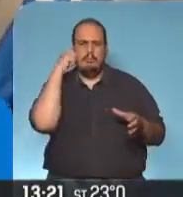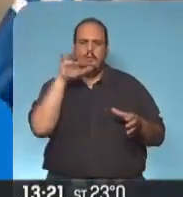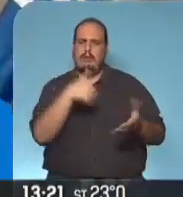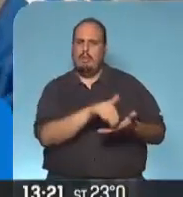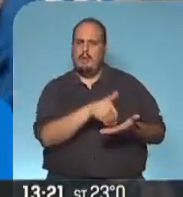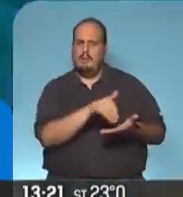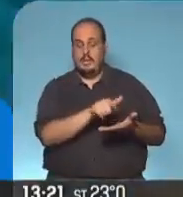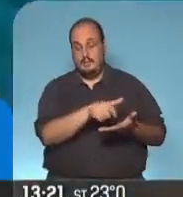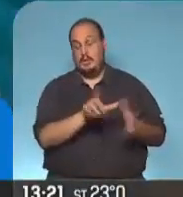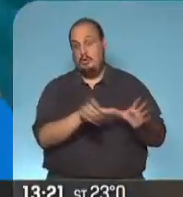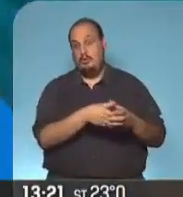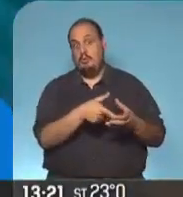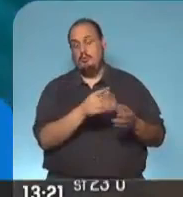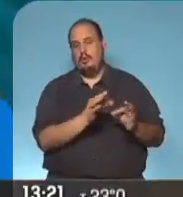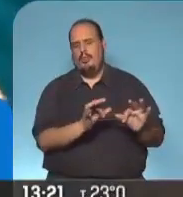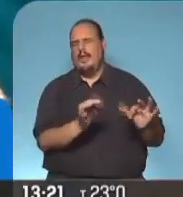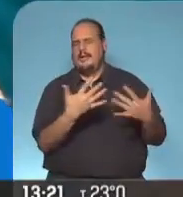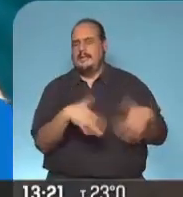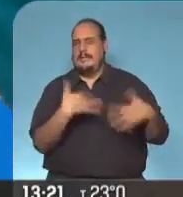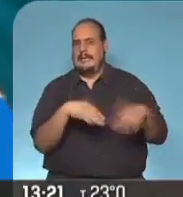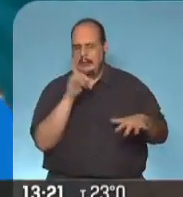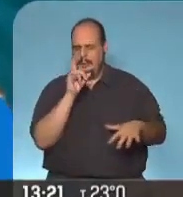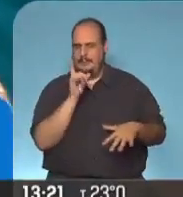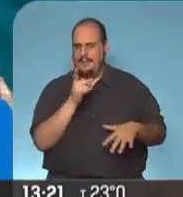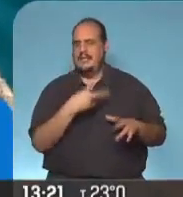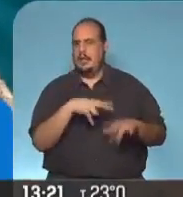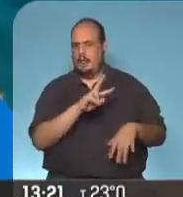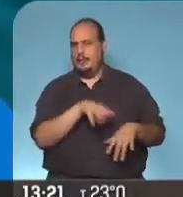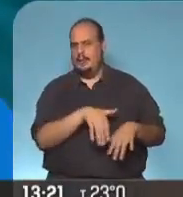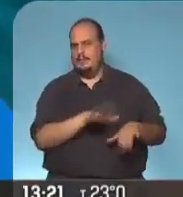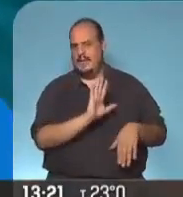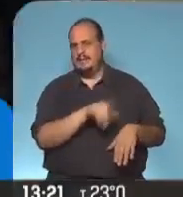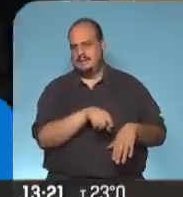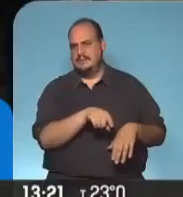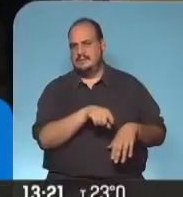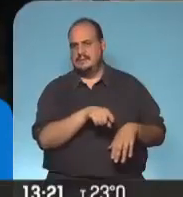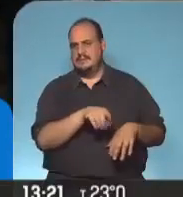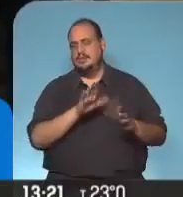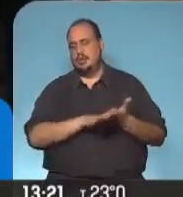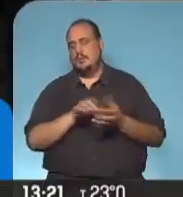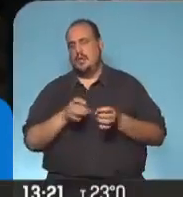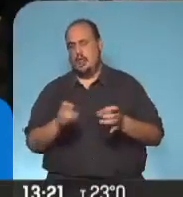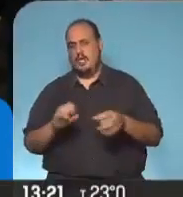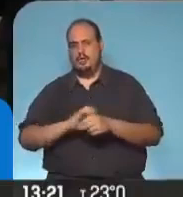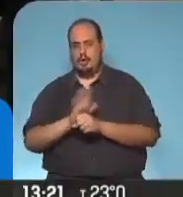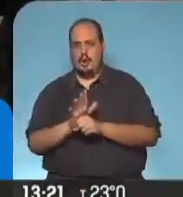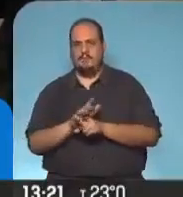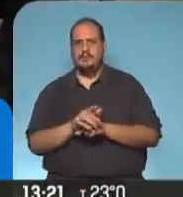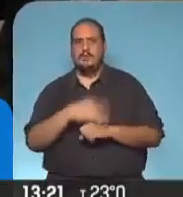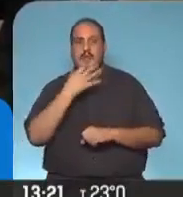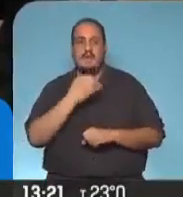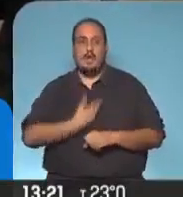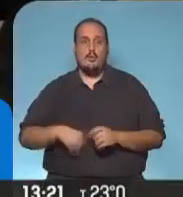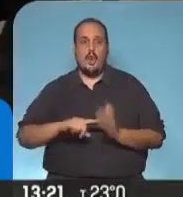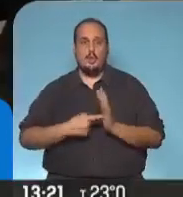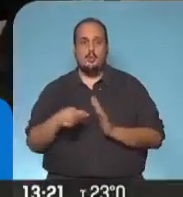son justamente uno de los grupos de riesgo más importantes a la hora de hablar de contagios del coronavirus lo cierto es que el gobierno de